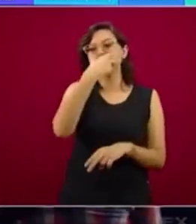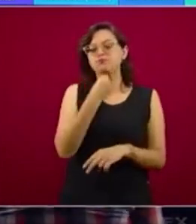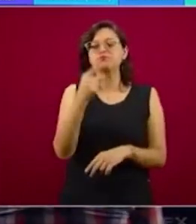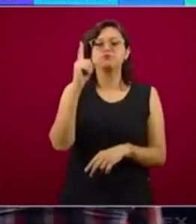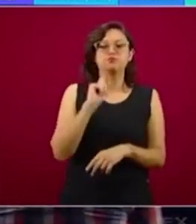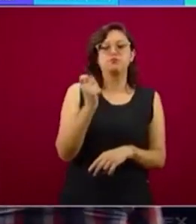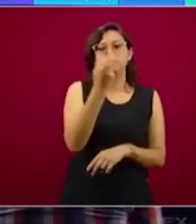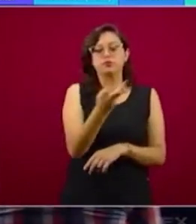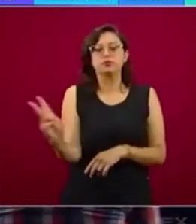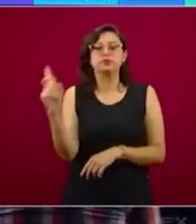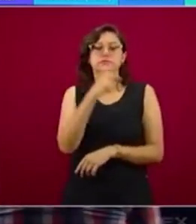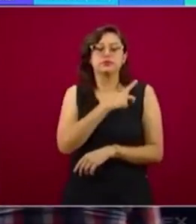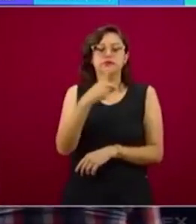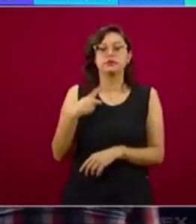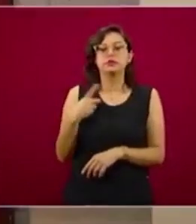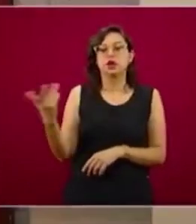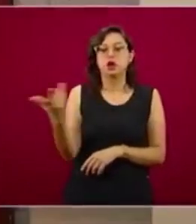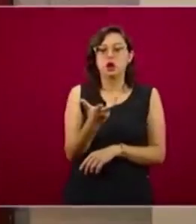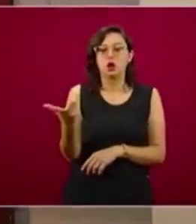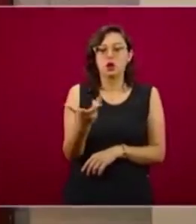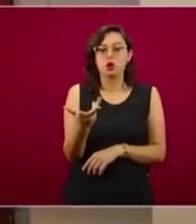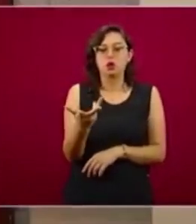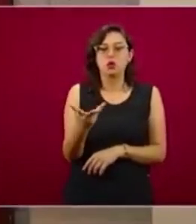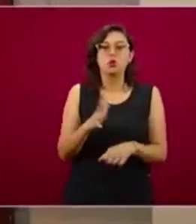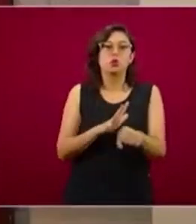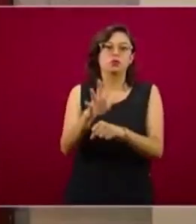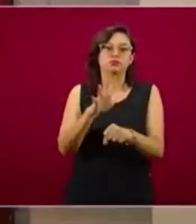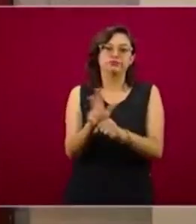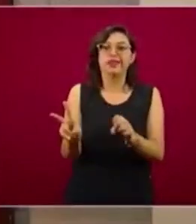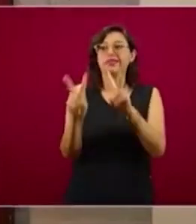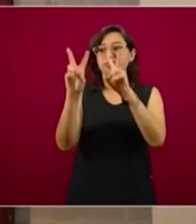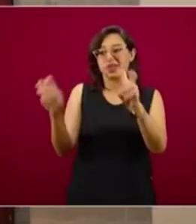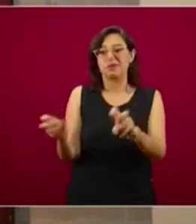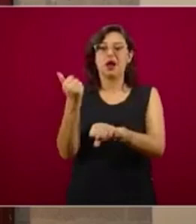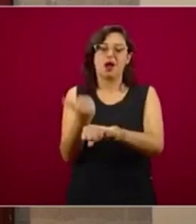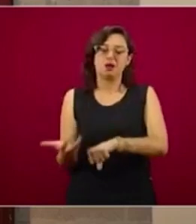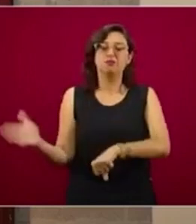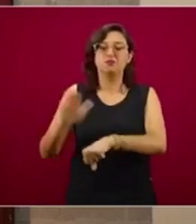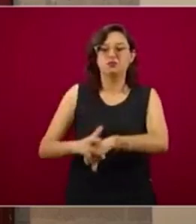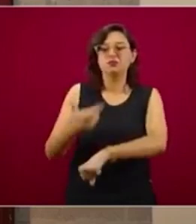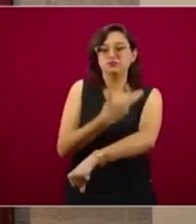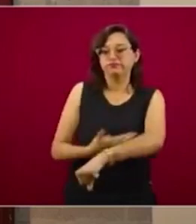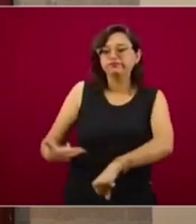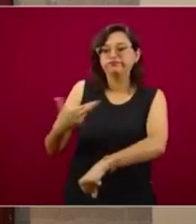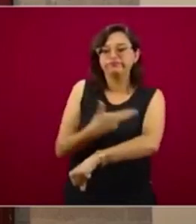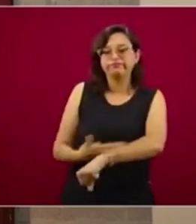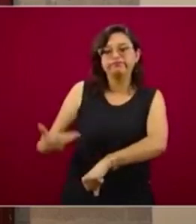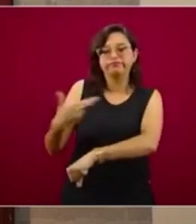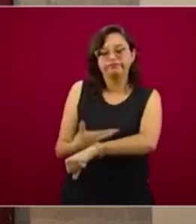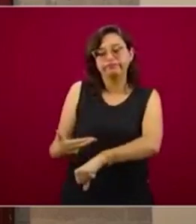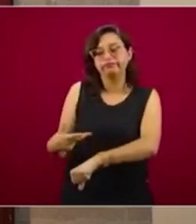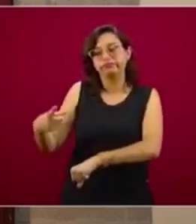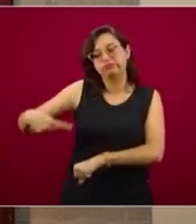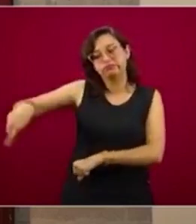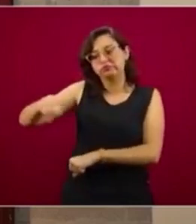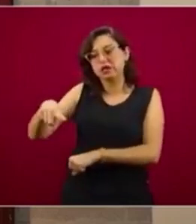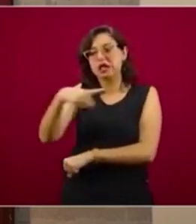llamamos la carga administrativa, porque tienen que cerrar el curso